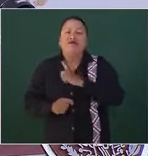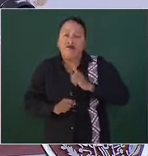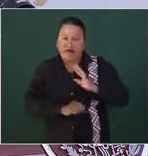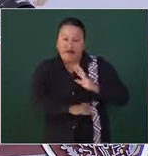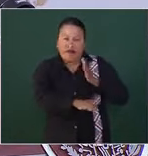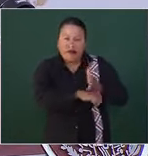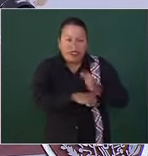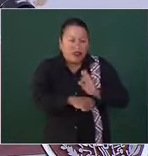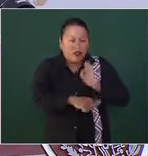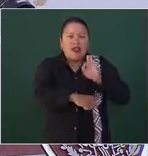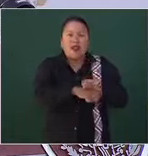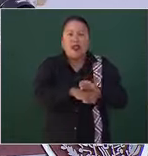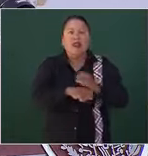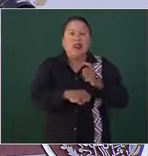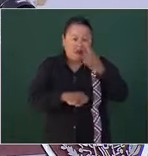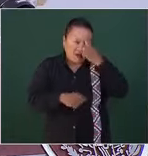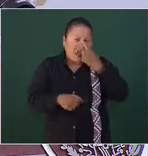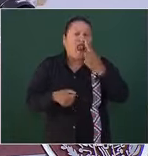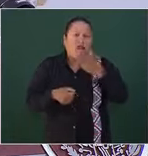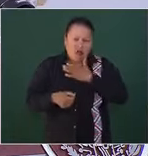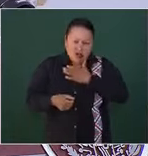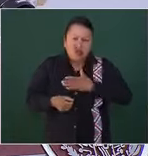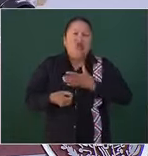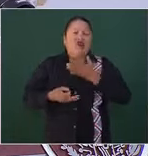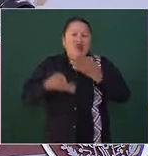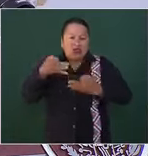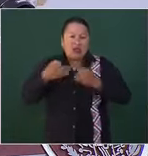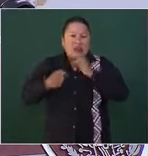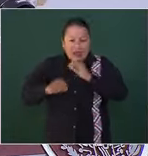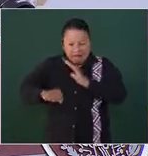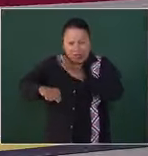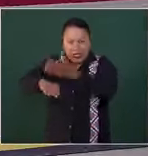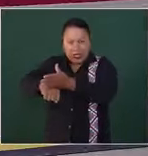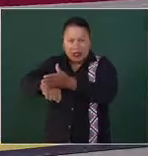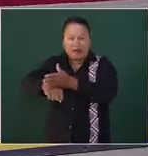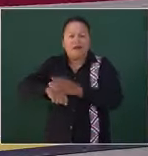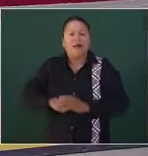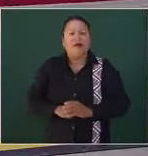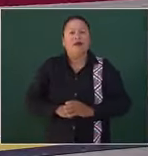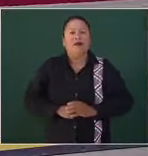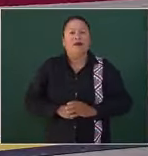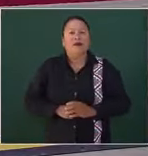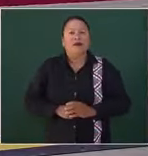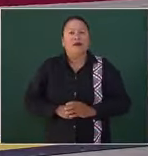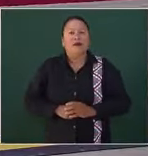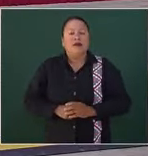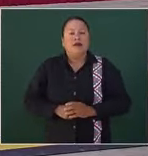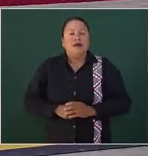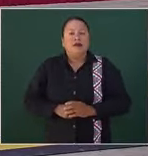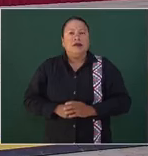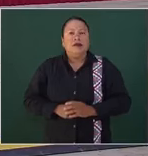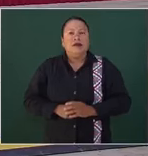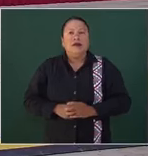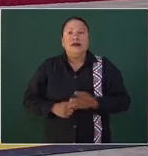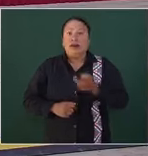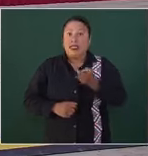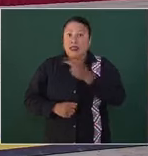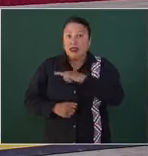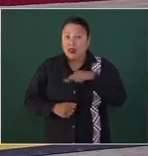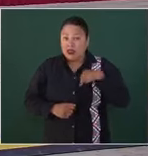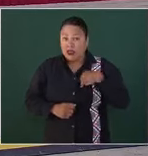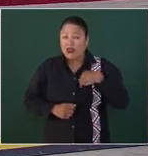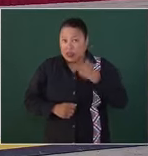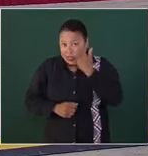y fortalecer la judicialización y la sanción en este delito. Buscamos